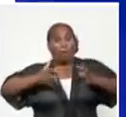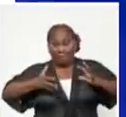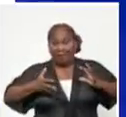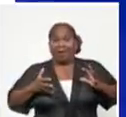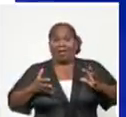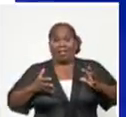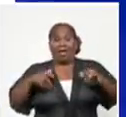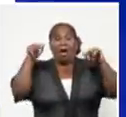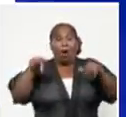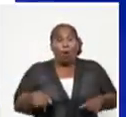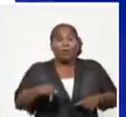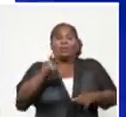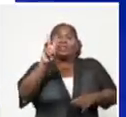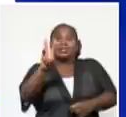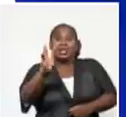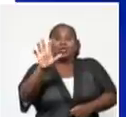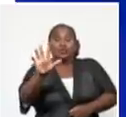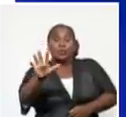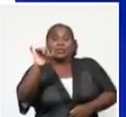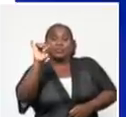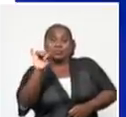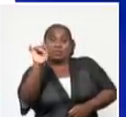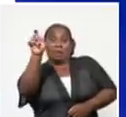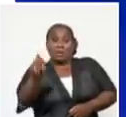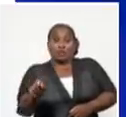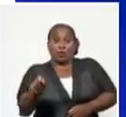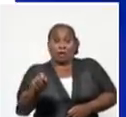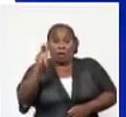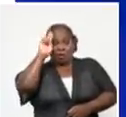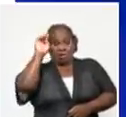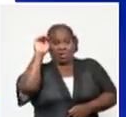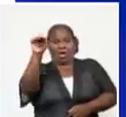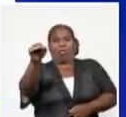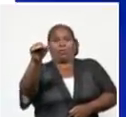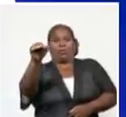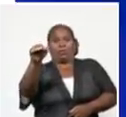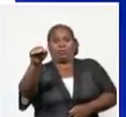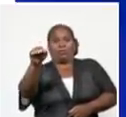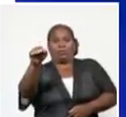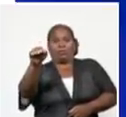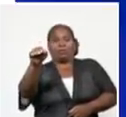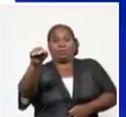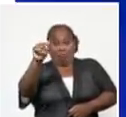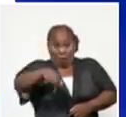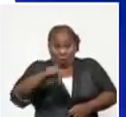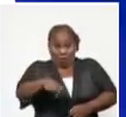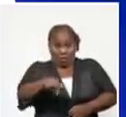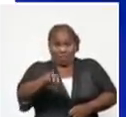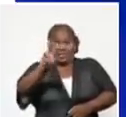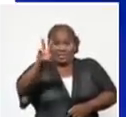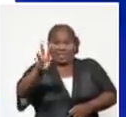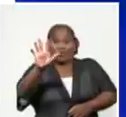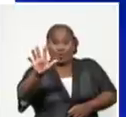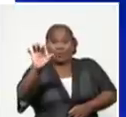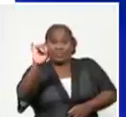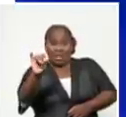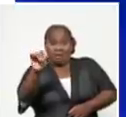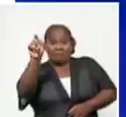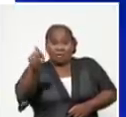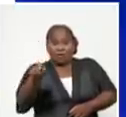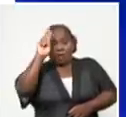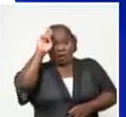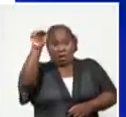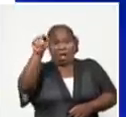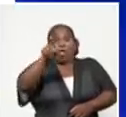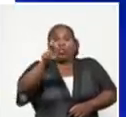356 casos activos, 356 personas hoy ingresadas en nuestras instituciones, que es el 12,3